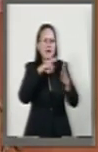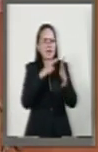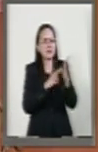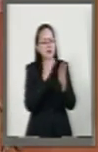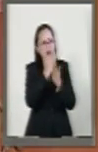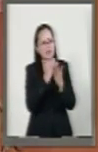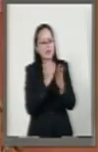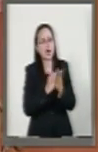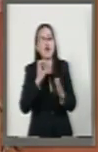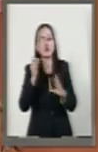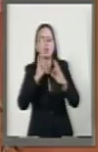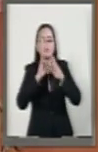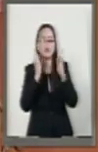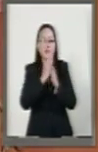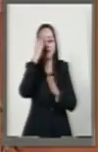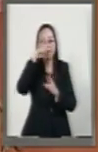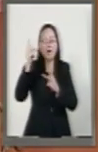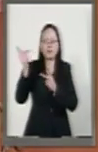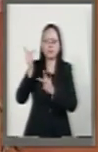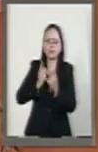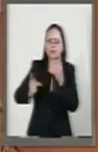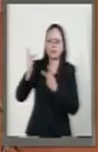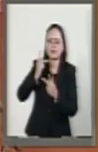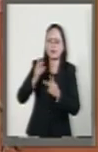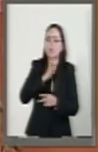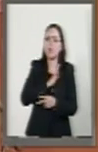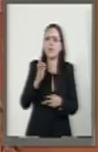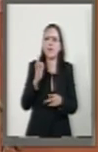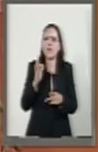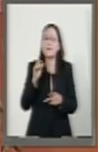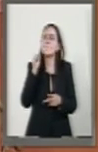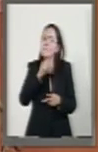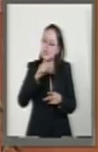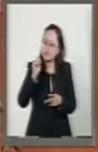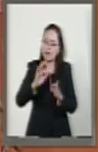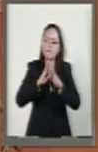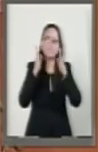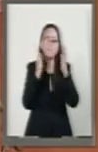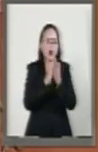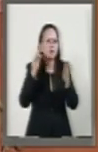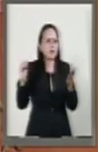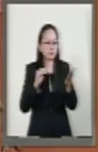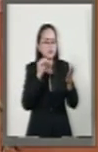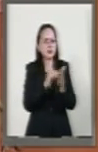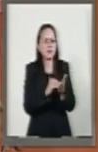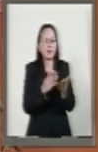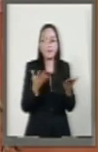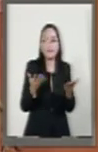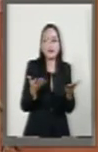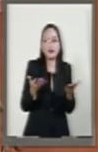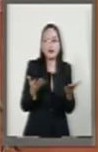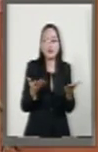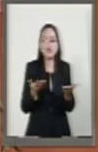tienen ningún